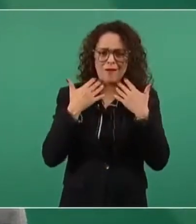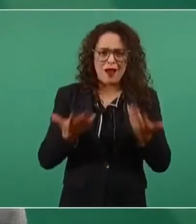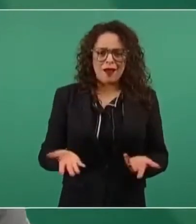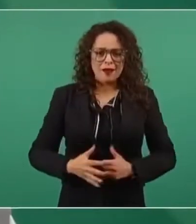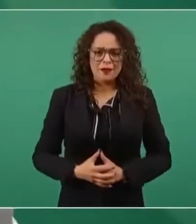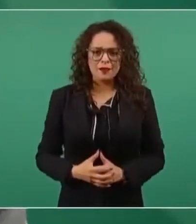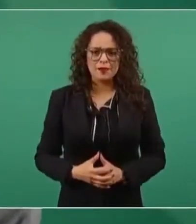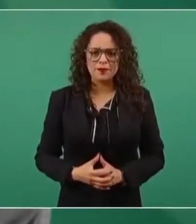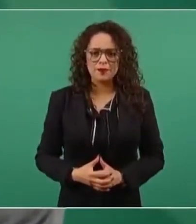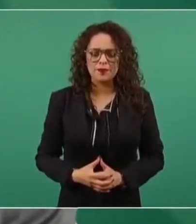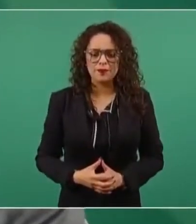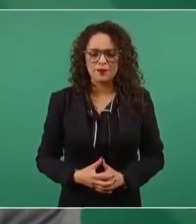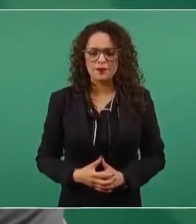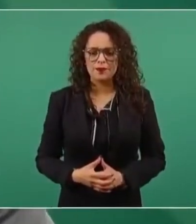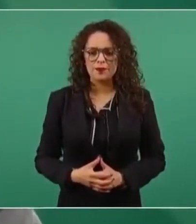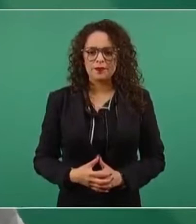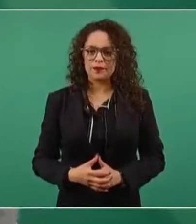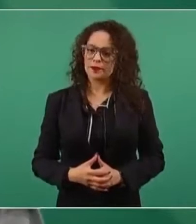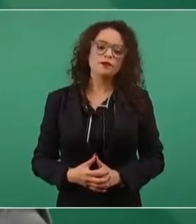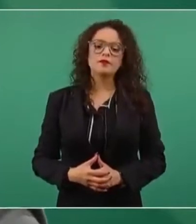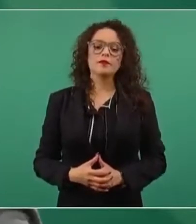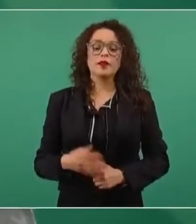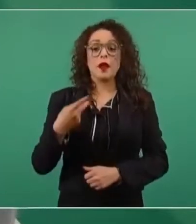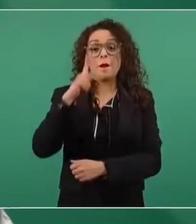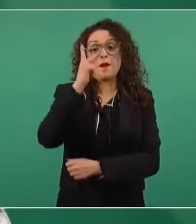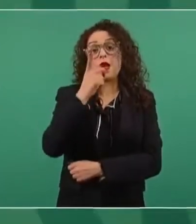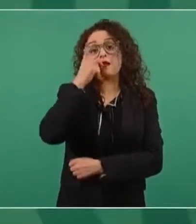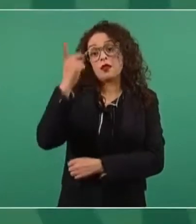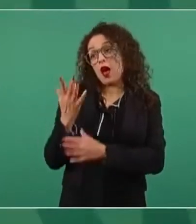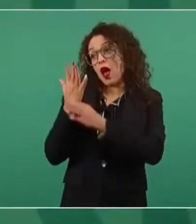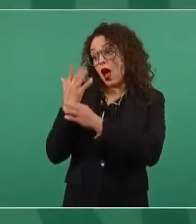pero no presumía de que era independiente,